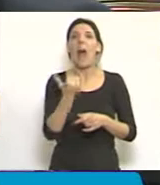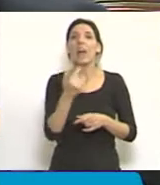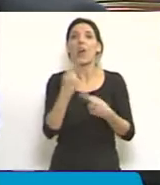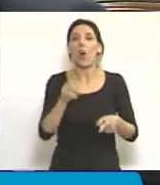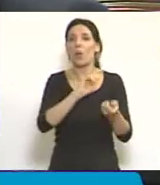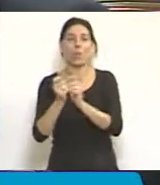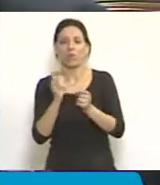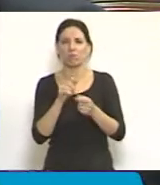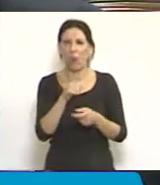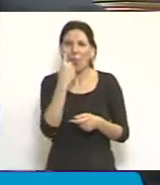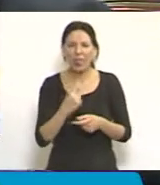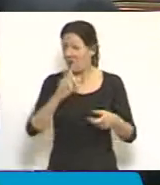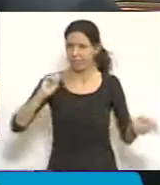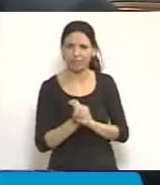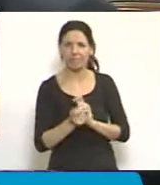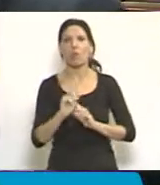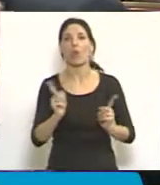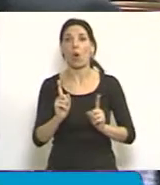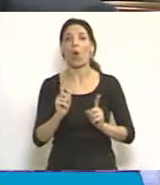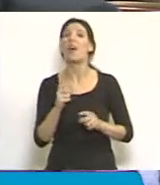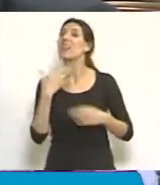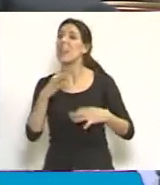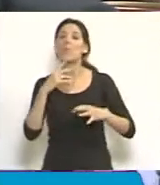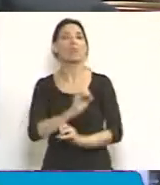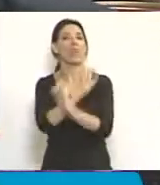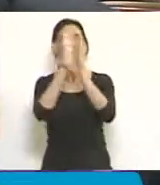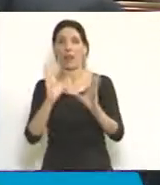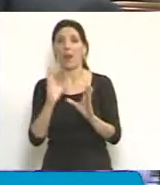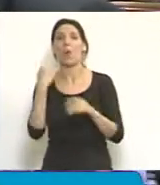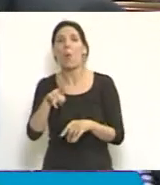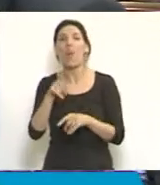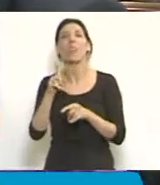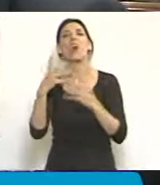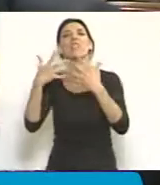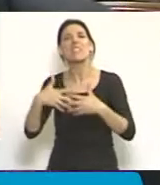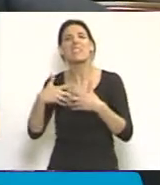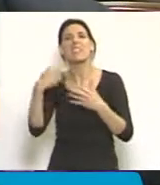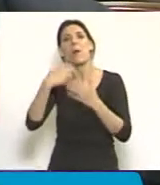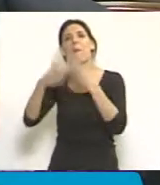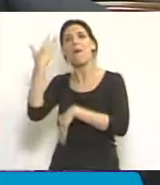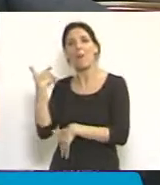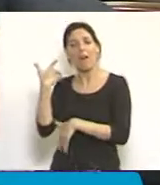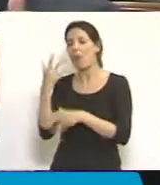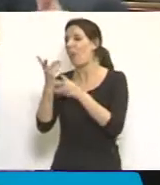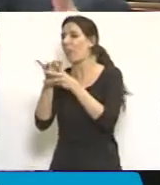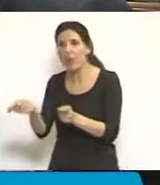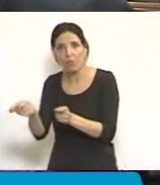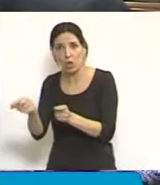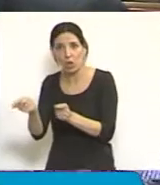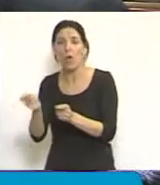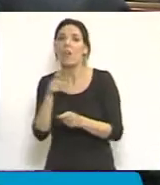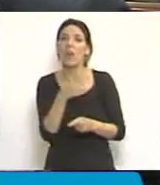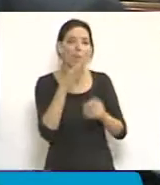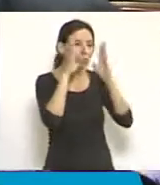pero tiene que dejar en claro acá que cuando se termina el sistema viejo, se termina, ni siquiera en materia del